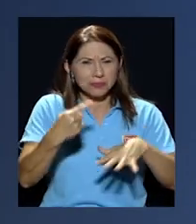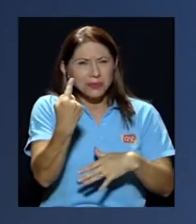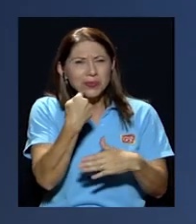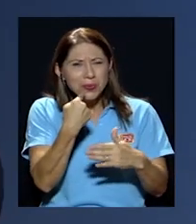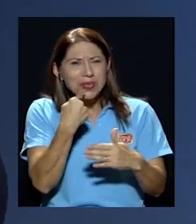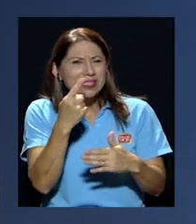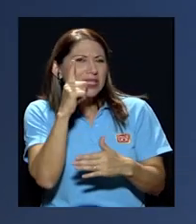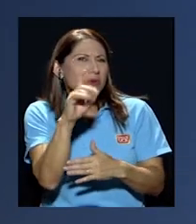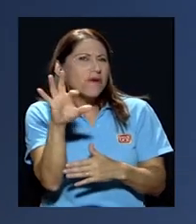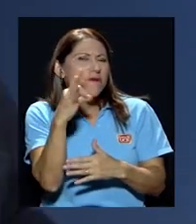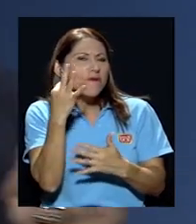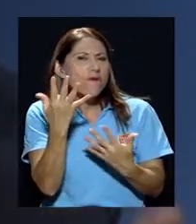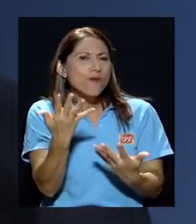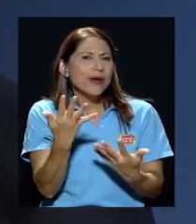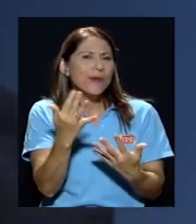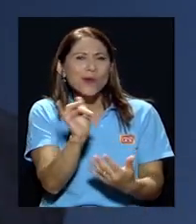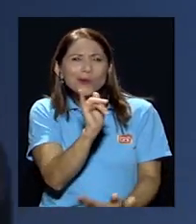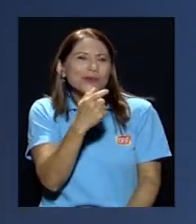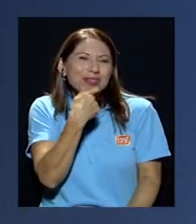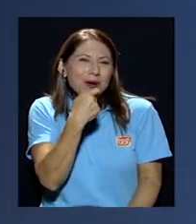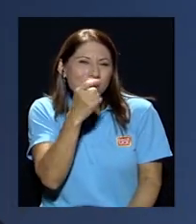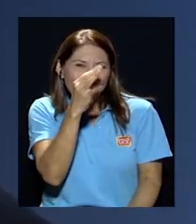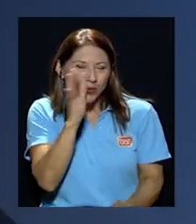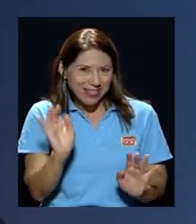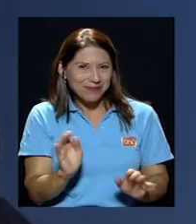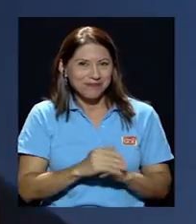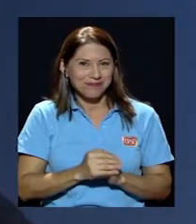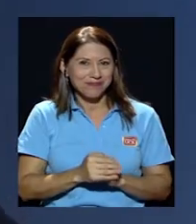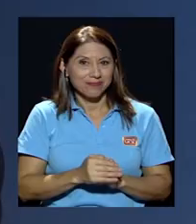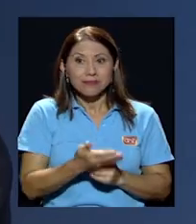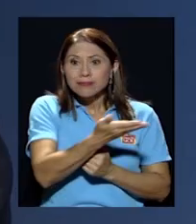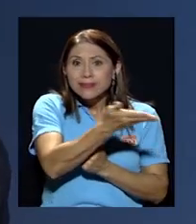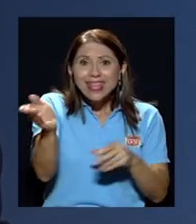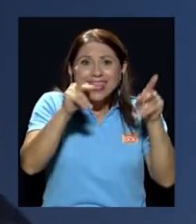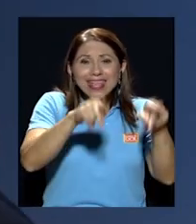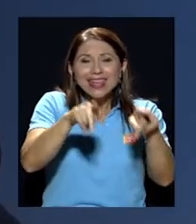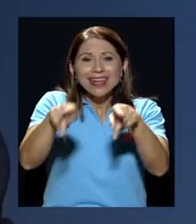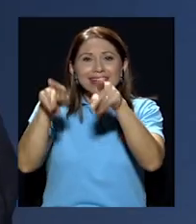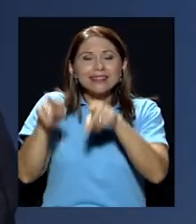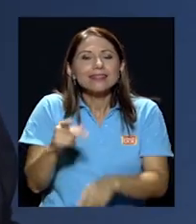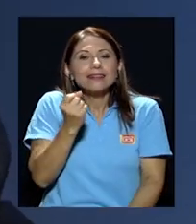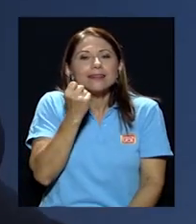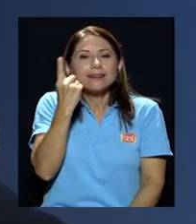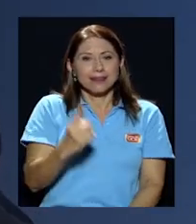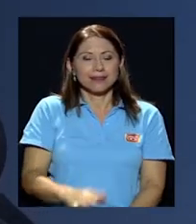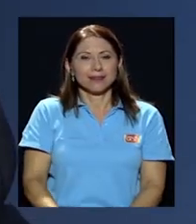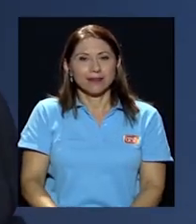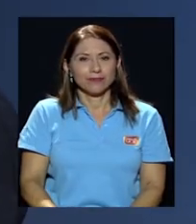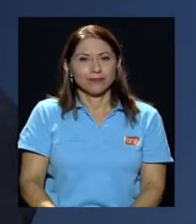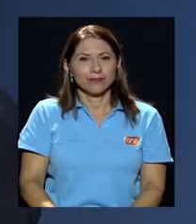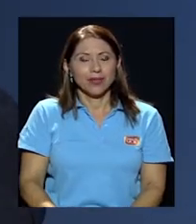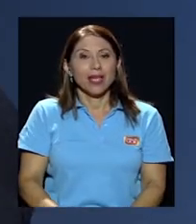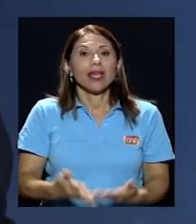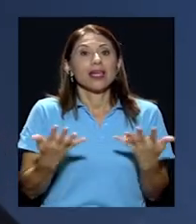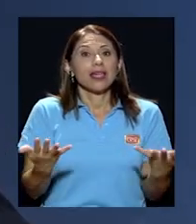manera un poco jocosa si usted quiere que la gente entienda que más allá de los